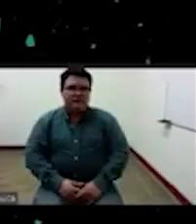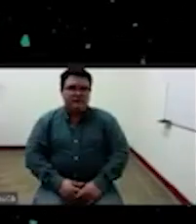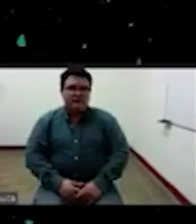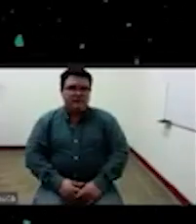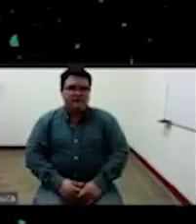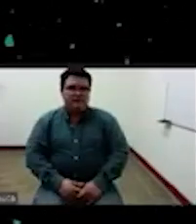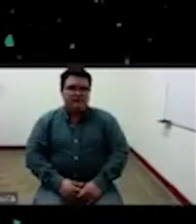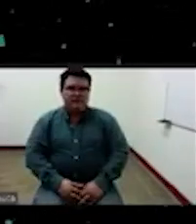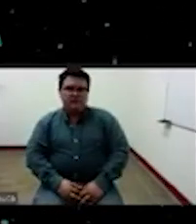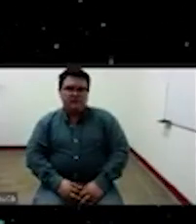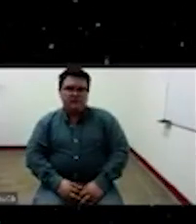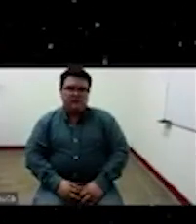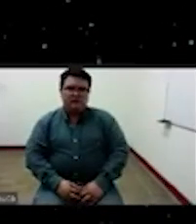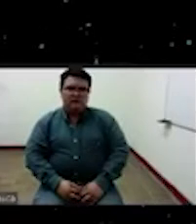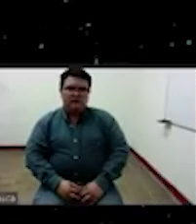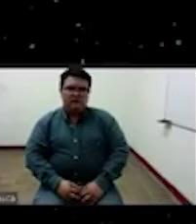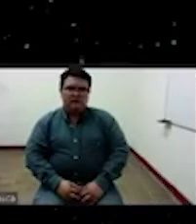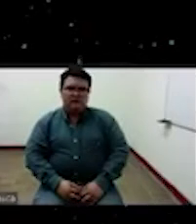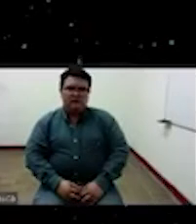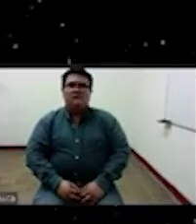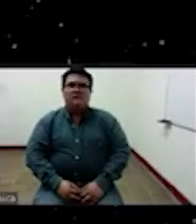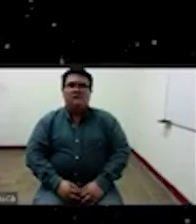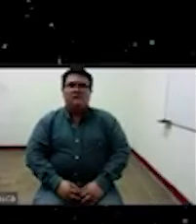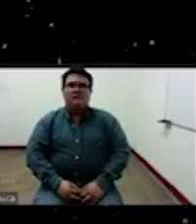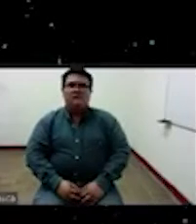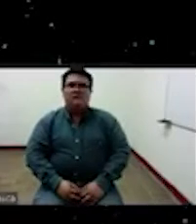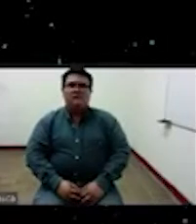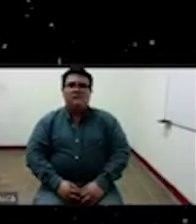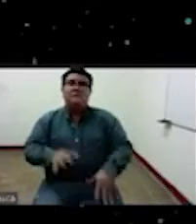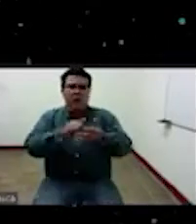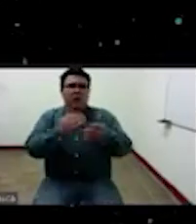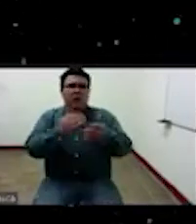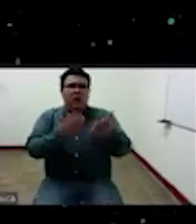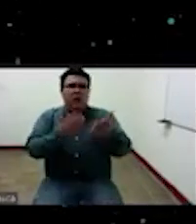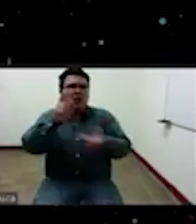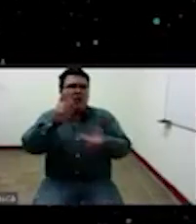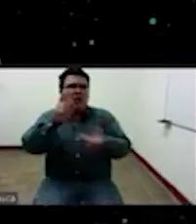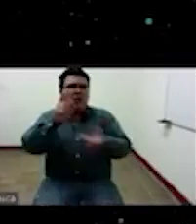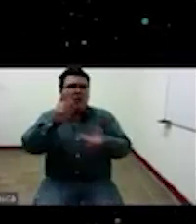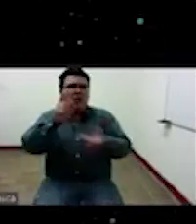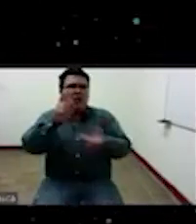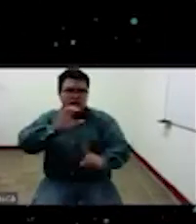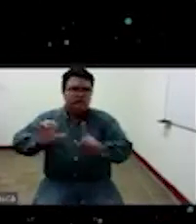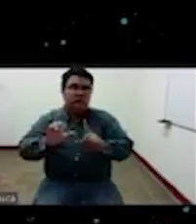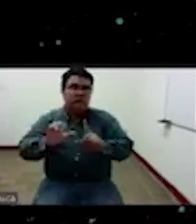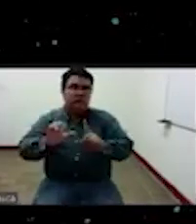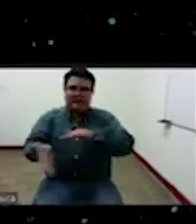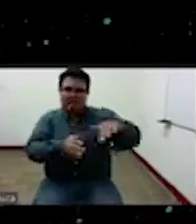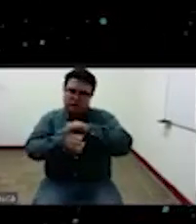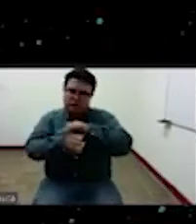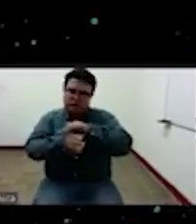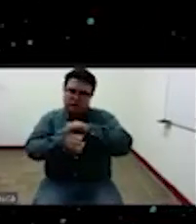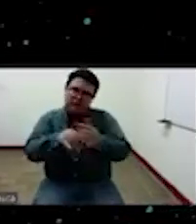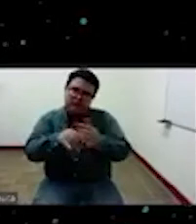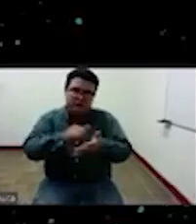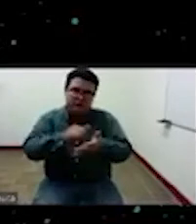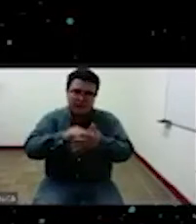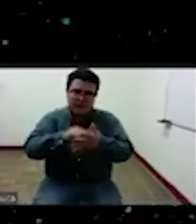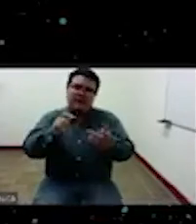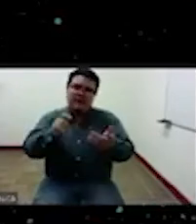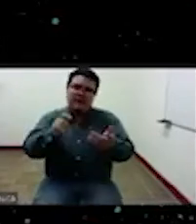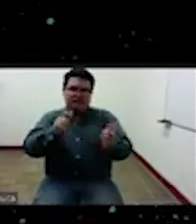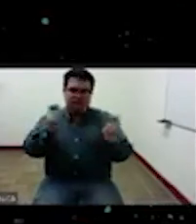por acá pasamos a otro momento perdón seguimos aquí en la misma transmodernidad pero ya mira